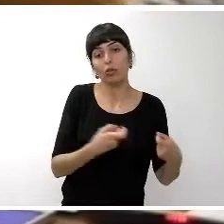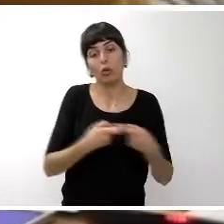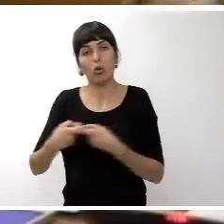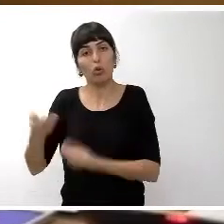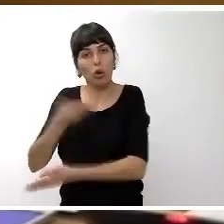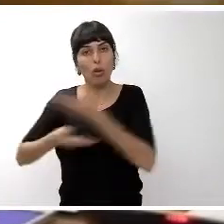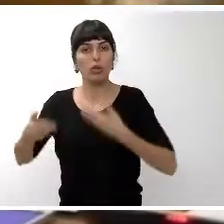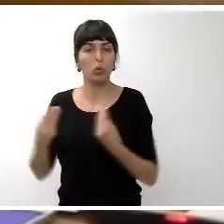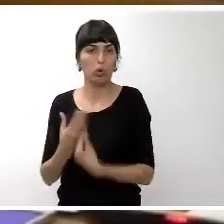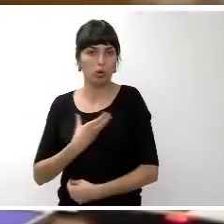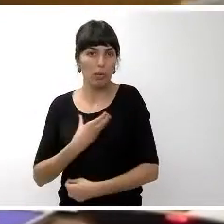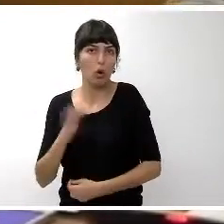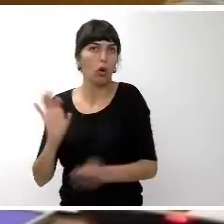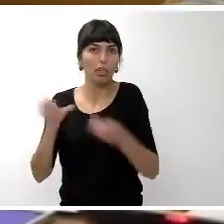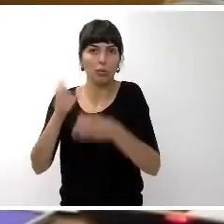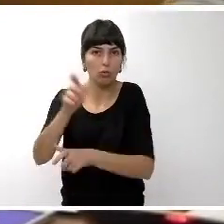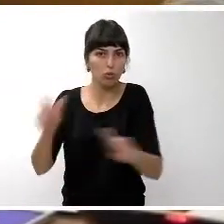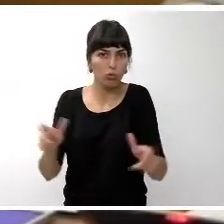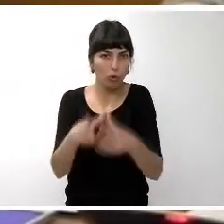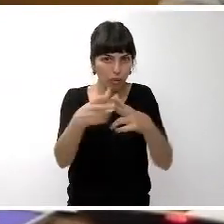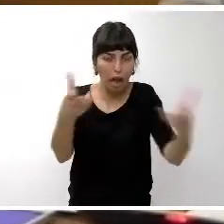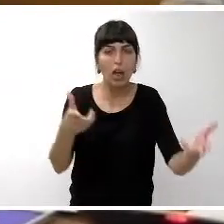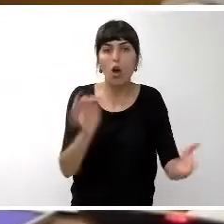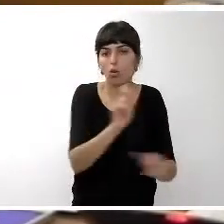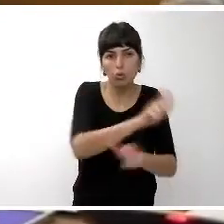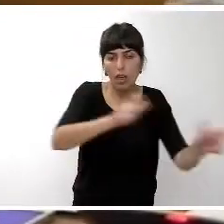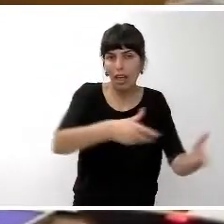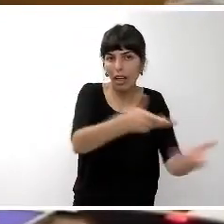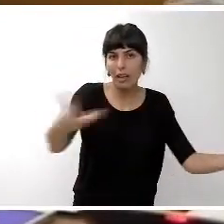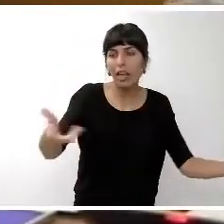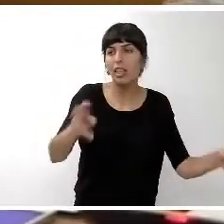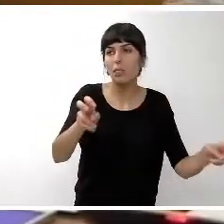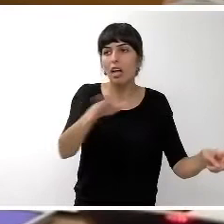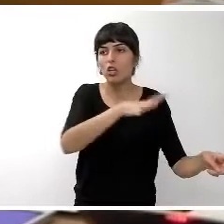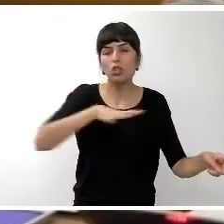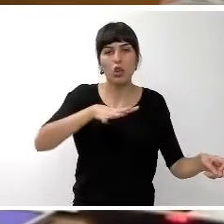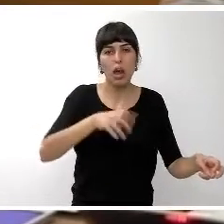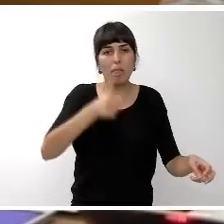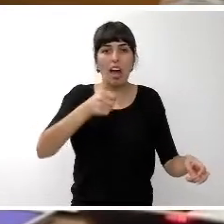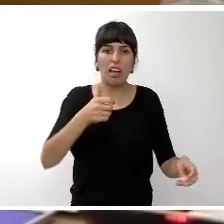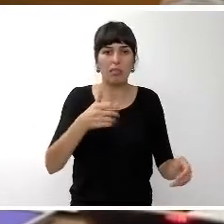cooperación con los colectivos sociales con la ciudadanía el arbolado urbano sobre todo en las zonas más degradadas